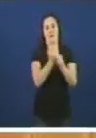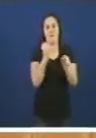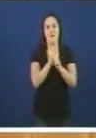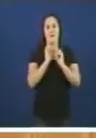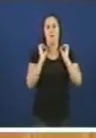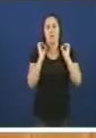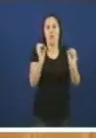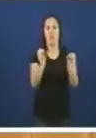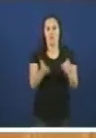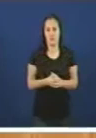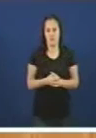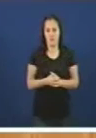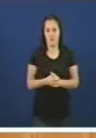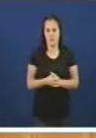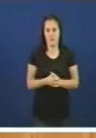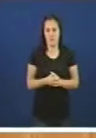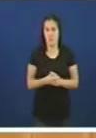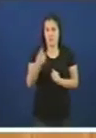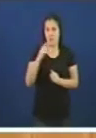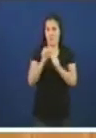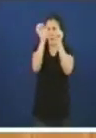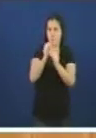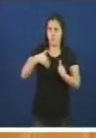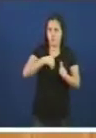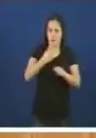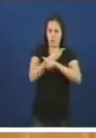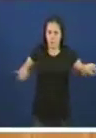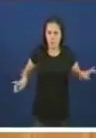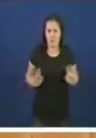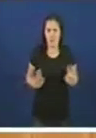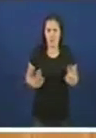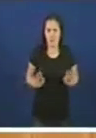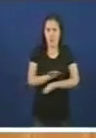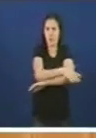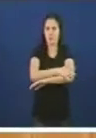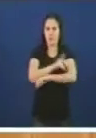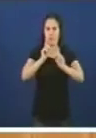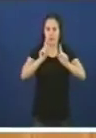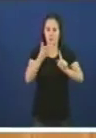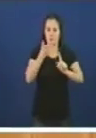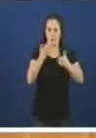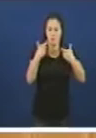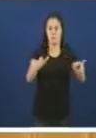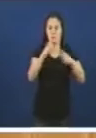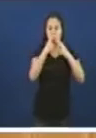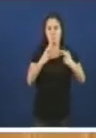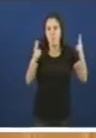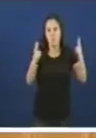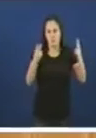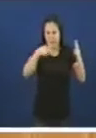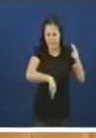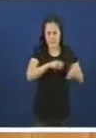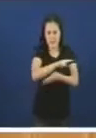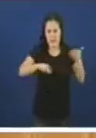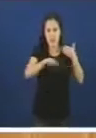Que cambio de papel, que cambio de atuación do Goberno do Estado, un sector público que temos na Galicia, na